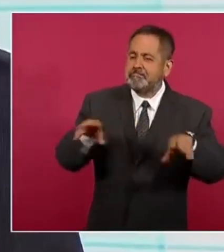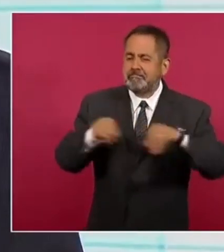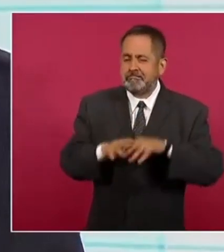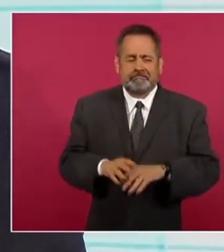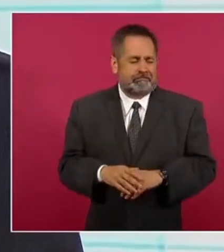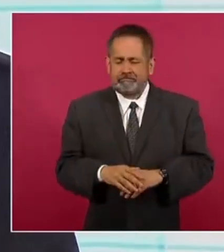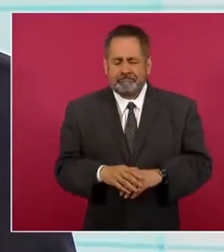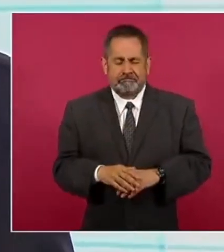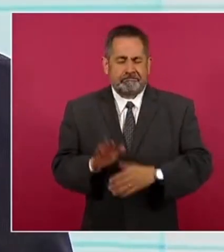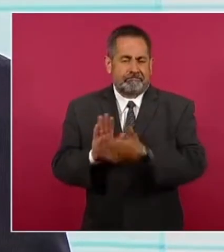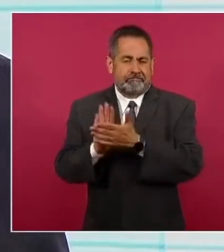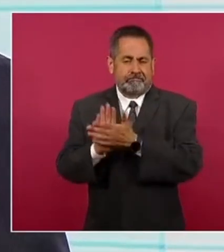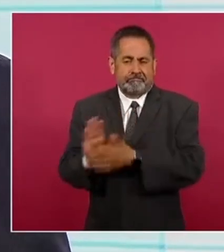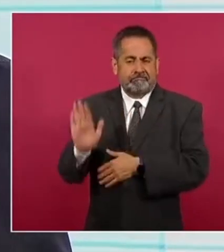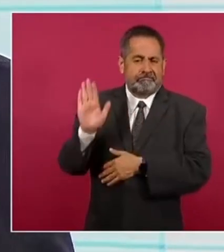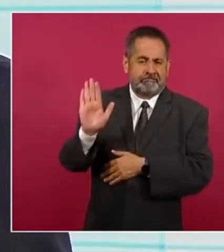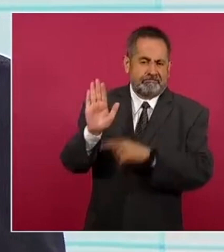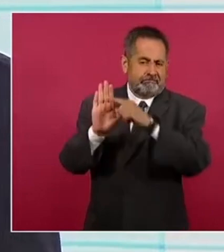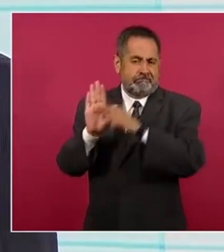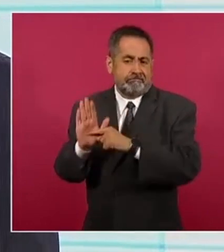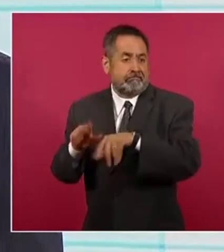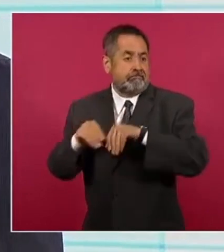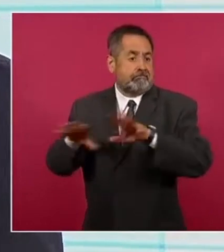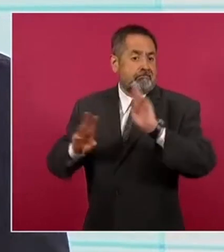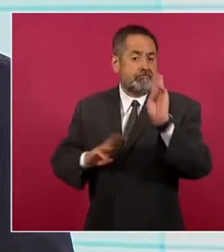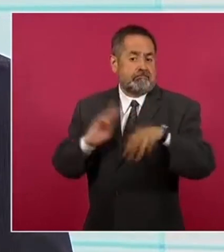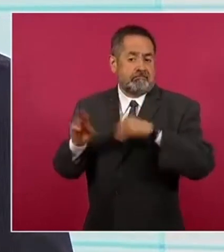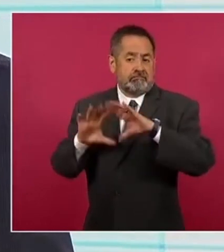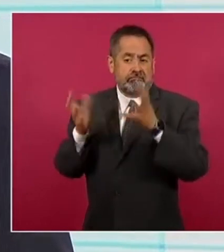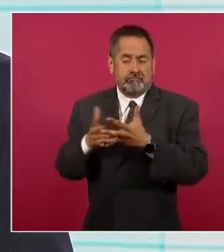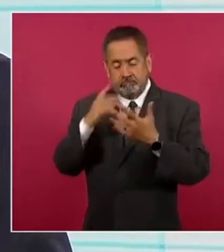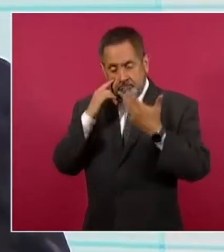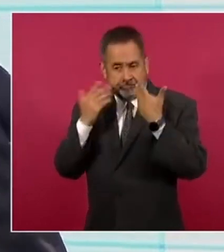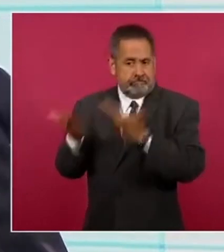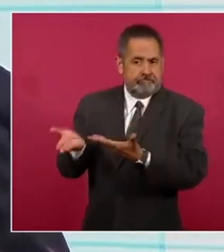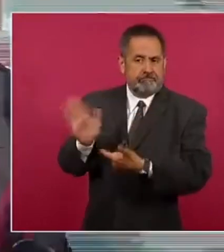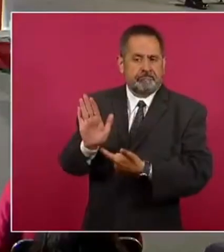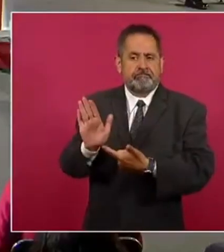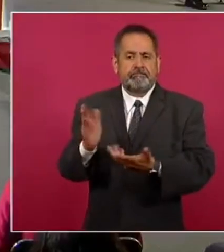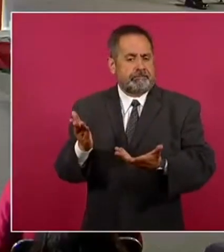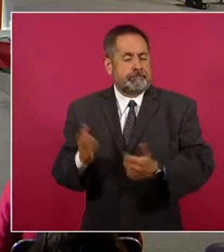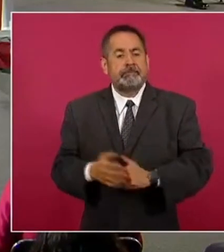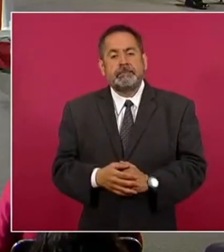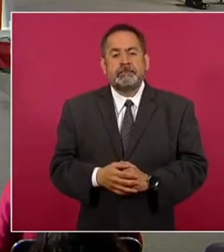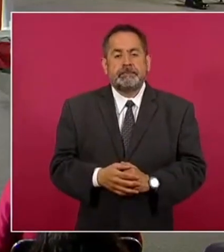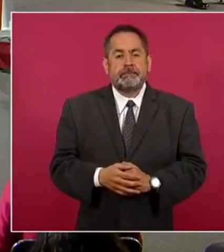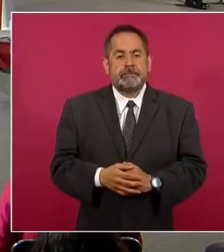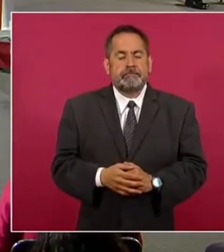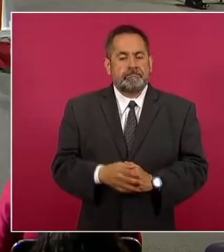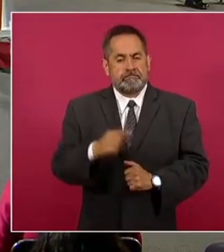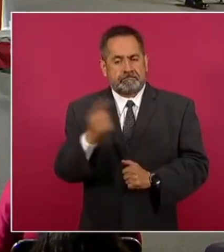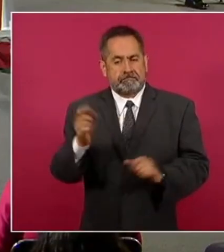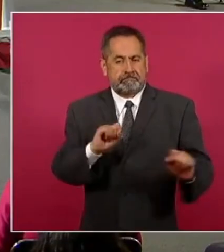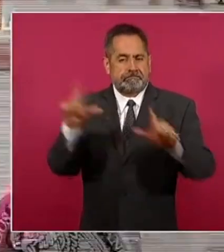objetivos accesibles a todo el mundo están ahí para mostrarlo. Y vemos ahora sí la última